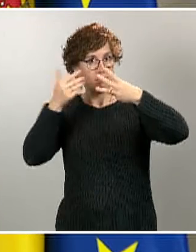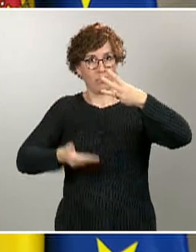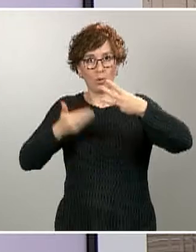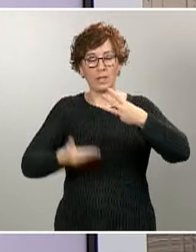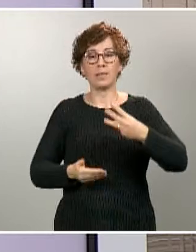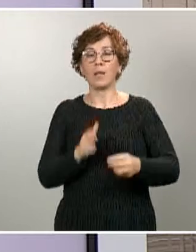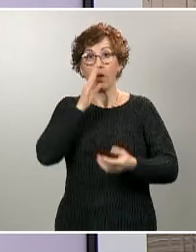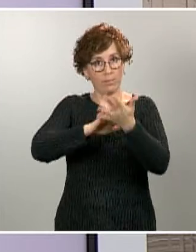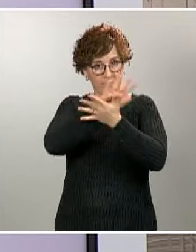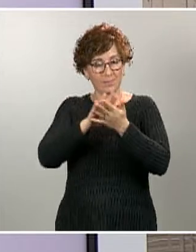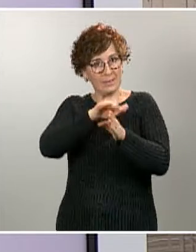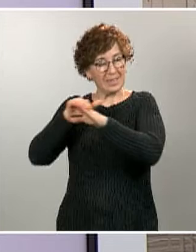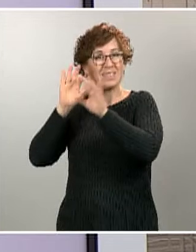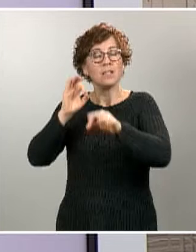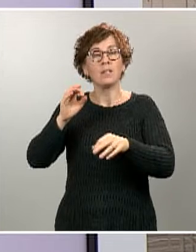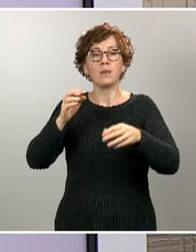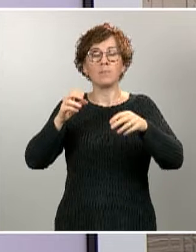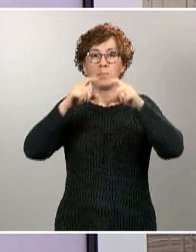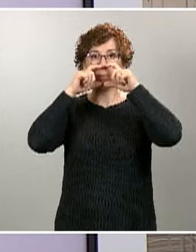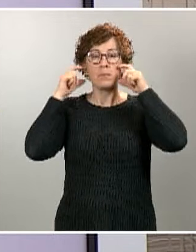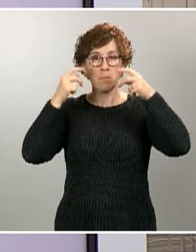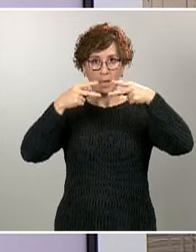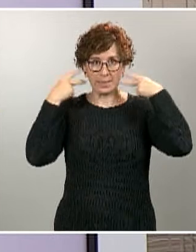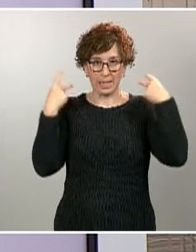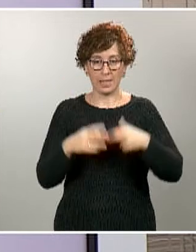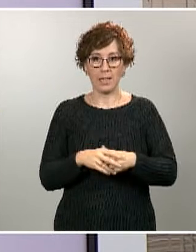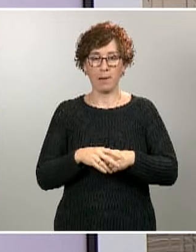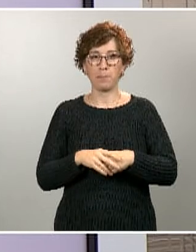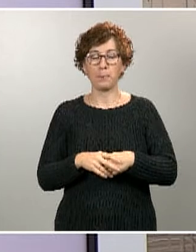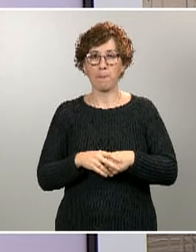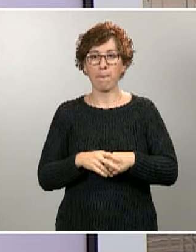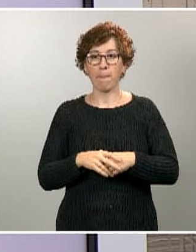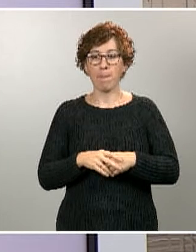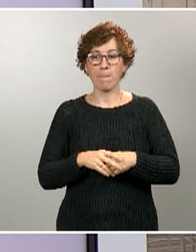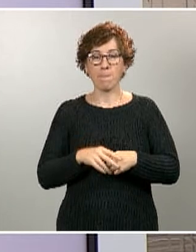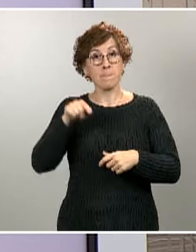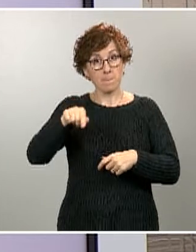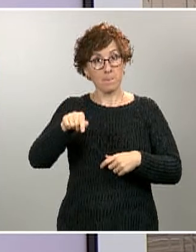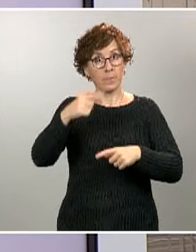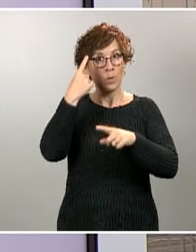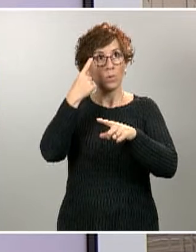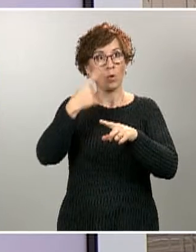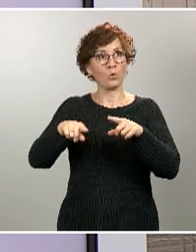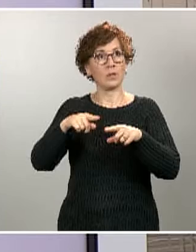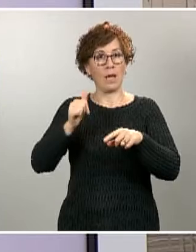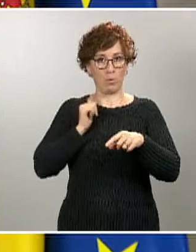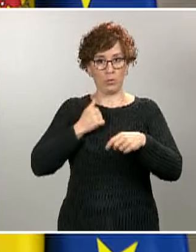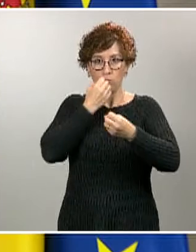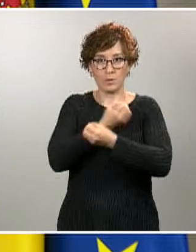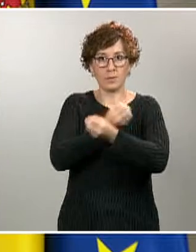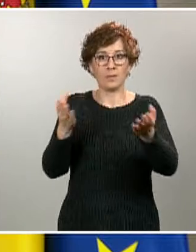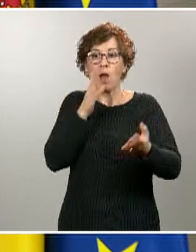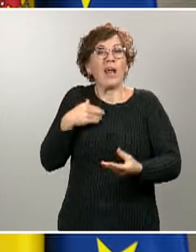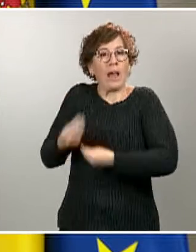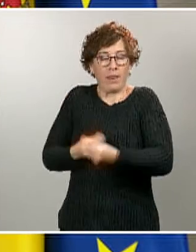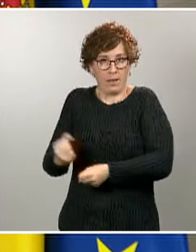que es un elemento sobre el que también quiero trasladarles en qué línea estamos trabajando. El día 8 de abril, es